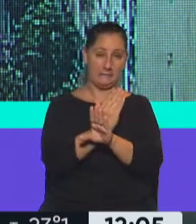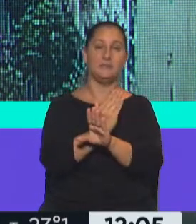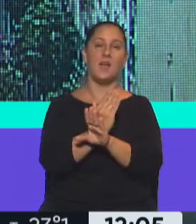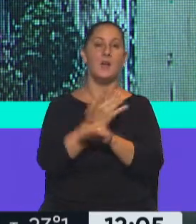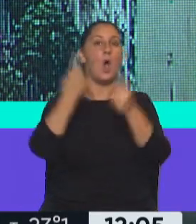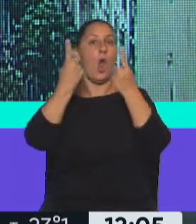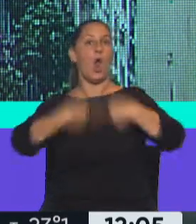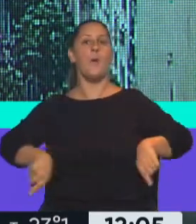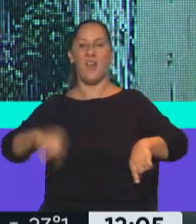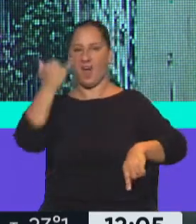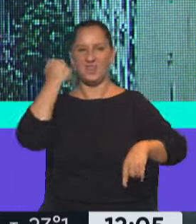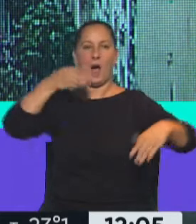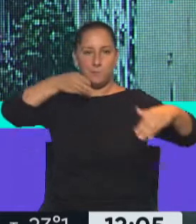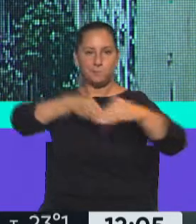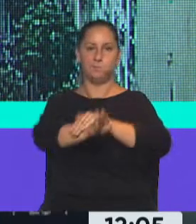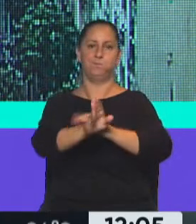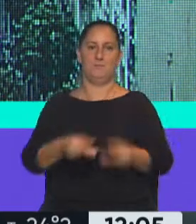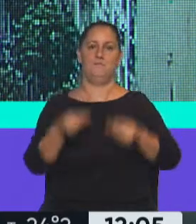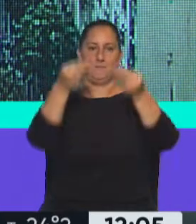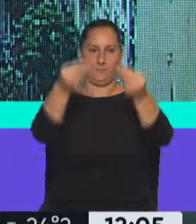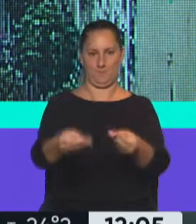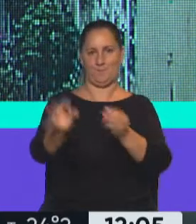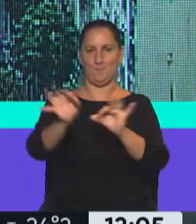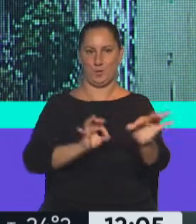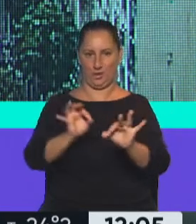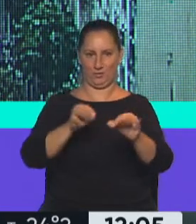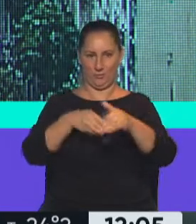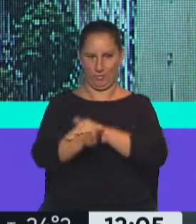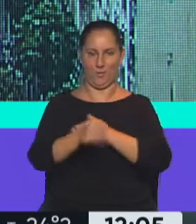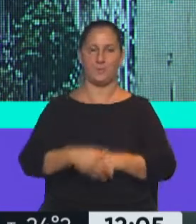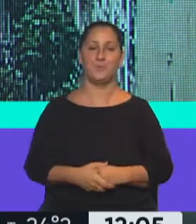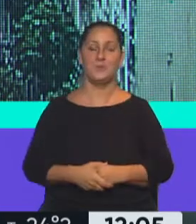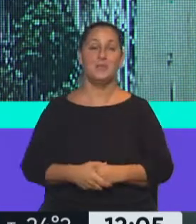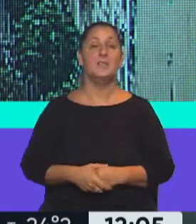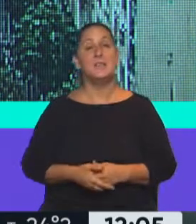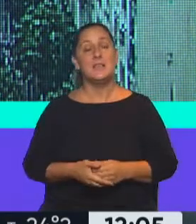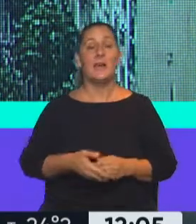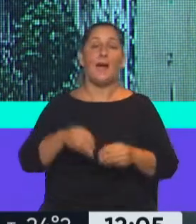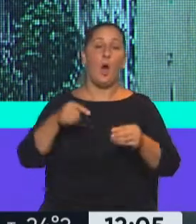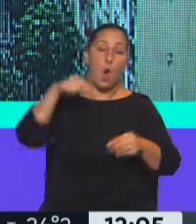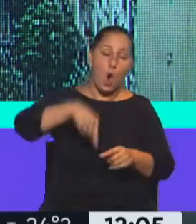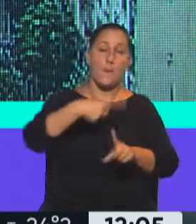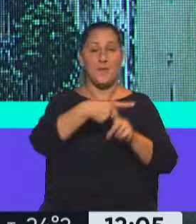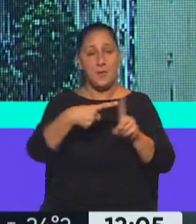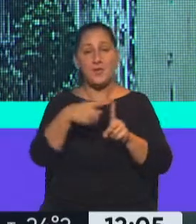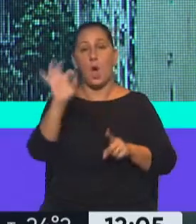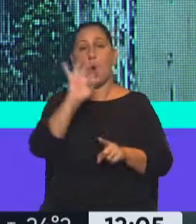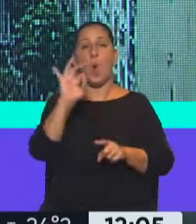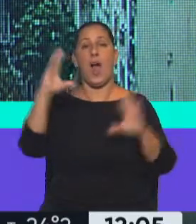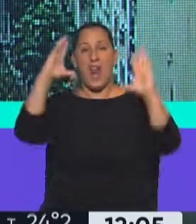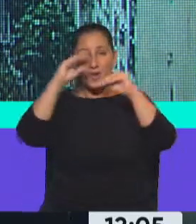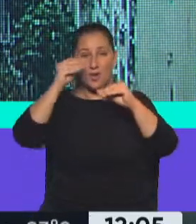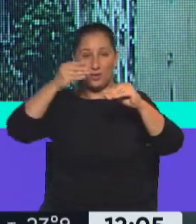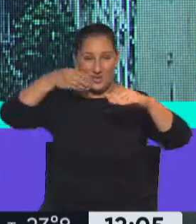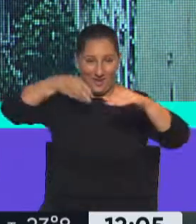novedad que el acuerdo haya ingresado formalmente al Congreso de la Nación. Lo cierto es que más allá si ingresa hoy al mediodía, si ingresa a la noche,